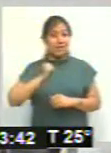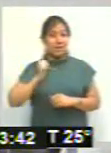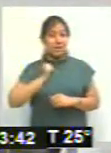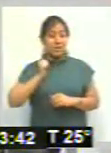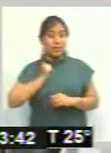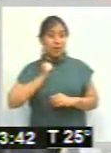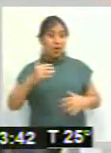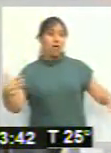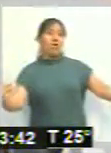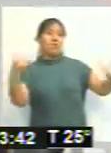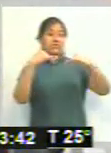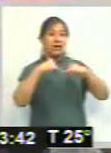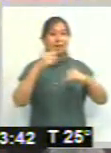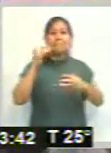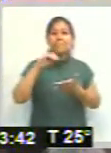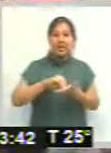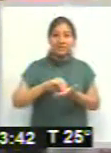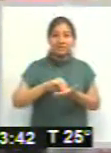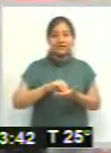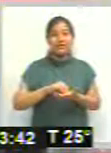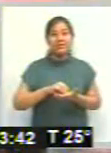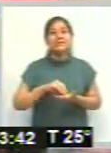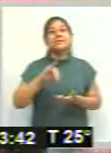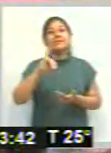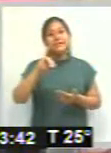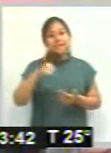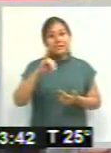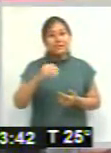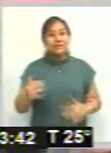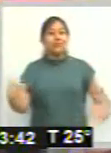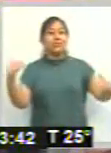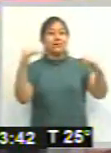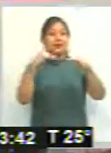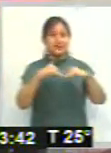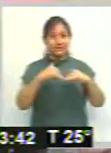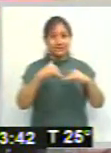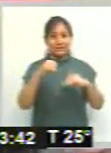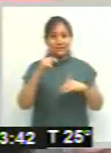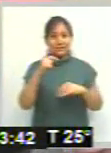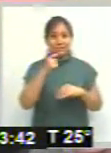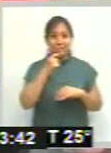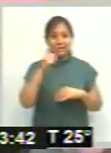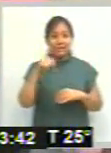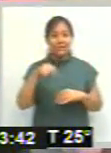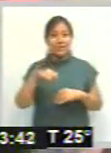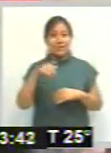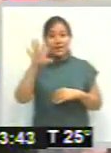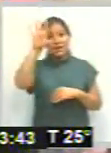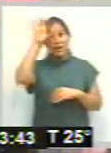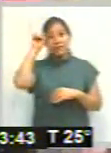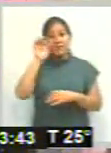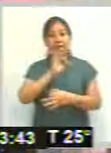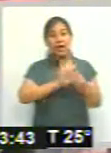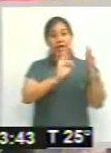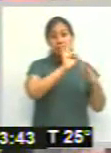No, este año, claro, más van a concurrir mucha gente para que... la devoción de San Caño. Antiguamente venía